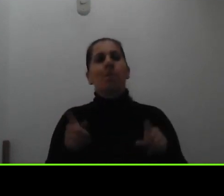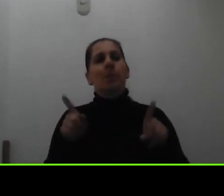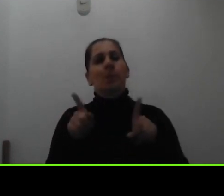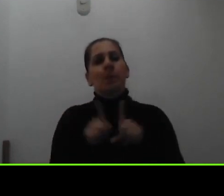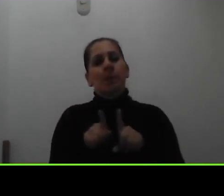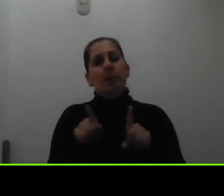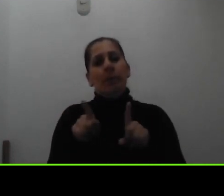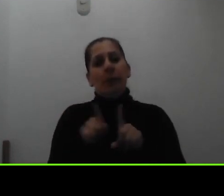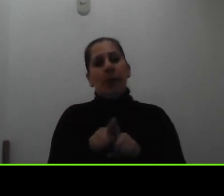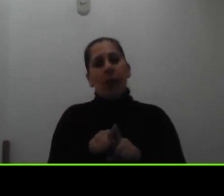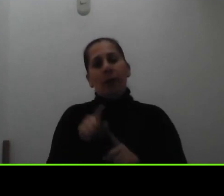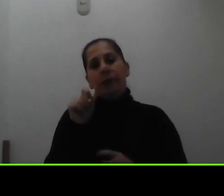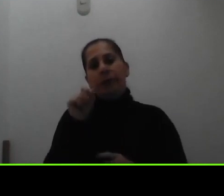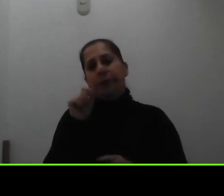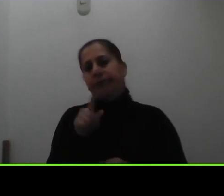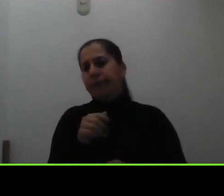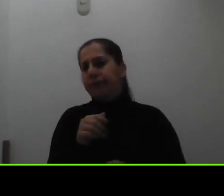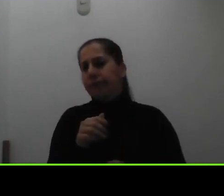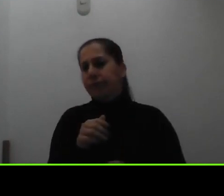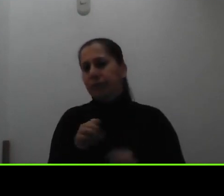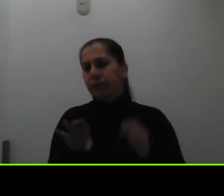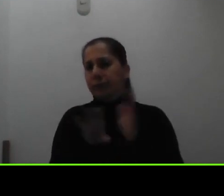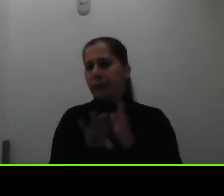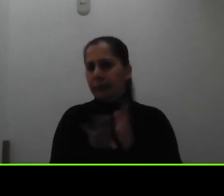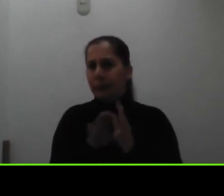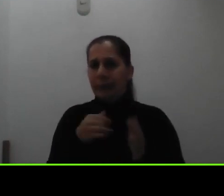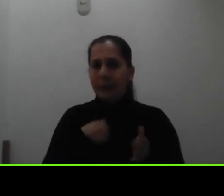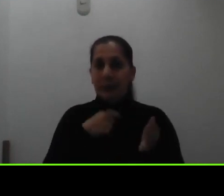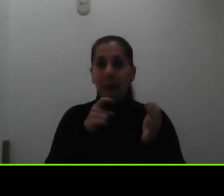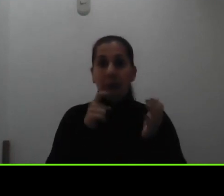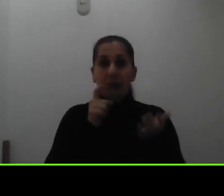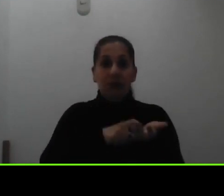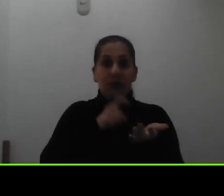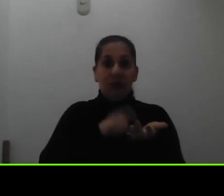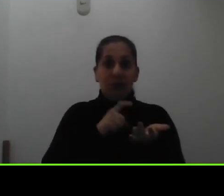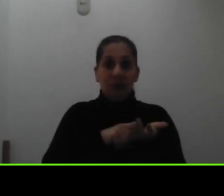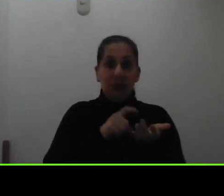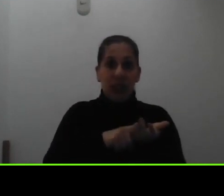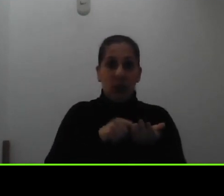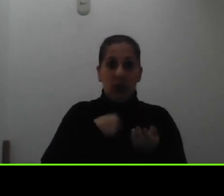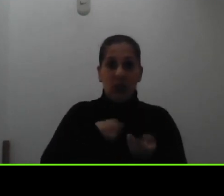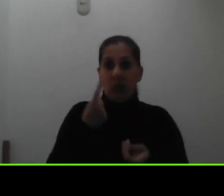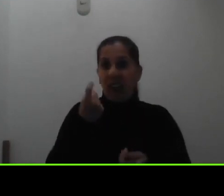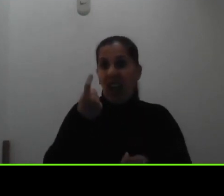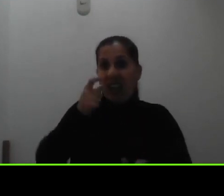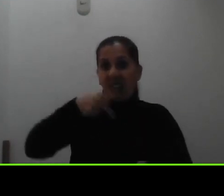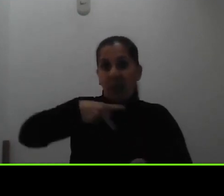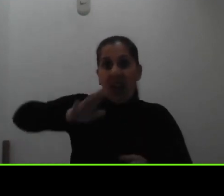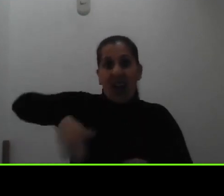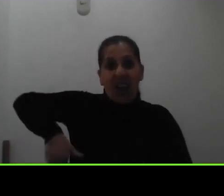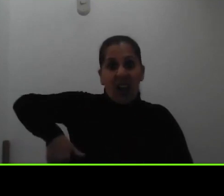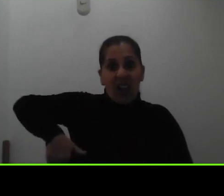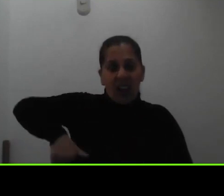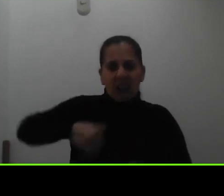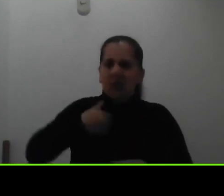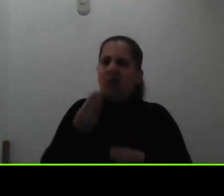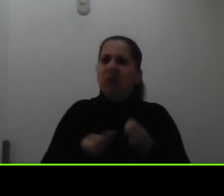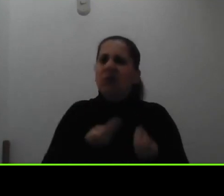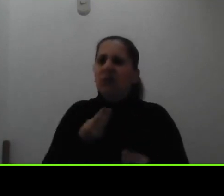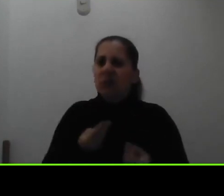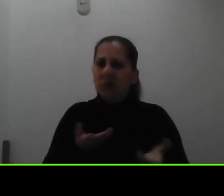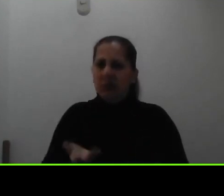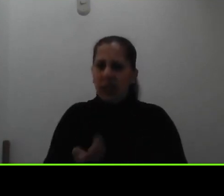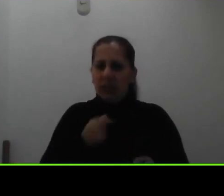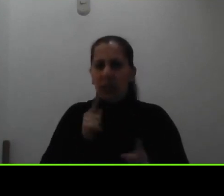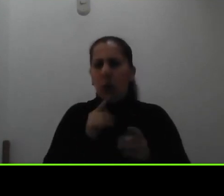qué pasa en el caso de deudas si la persona está amorosa qué sucede o qué